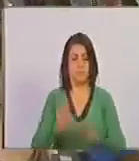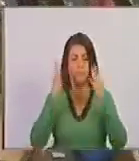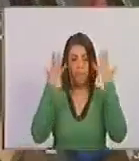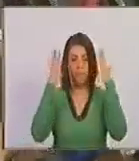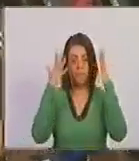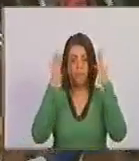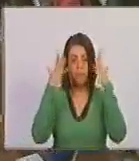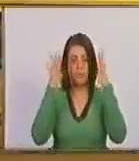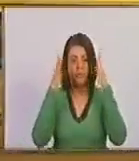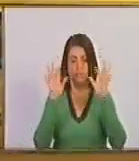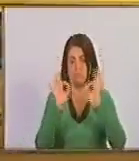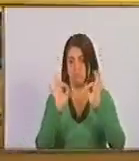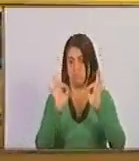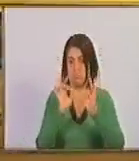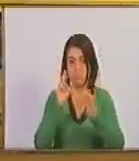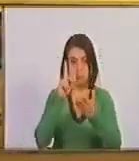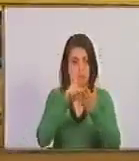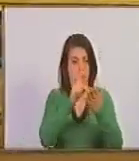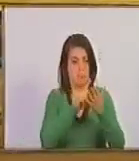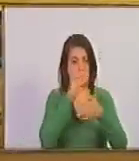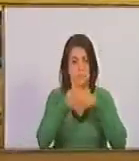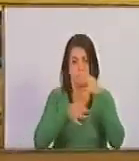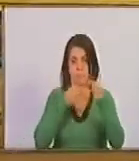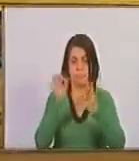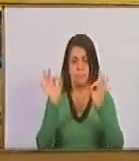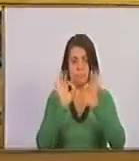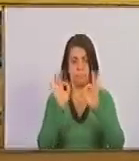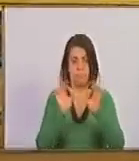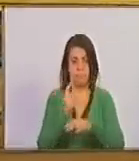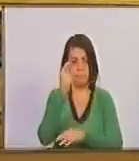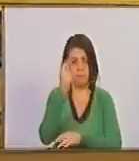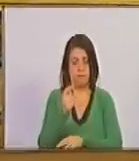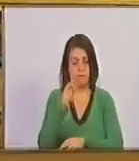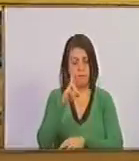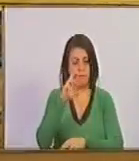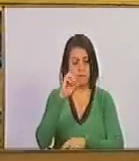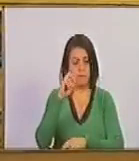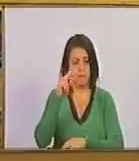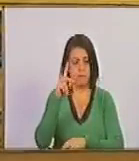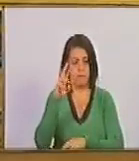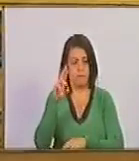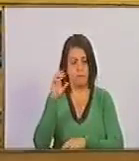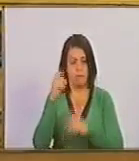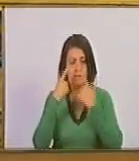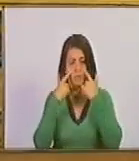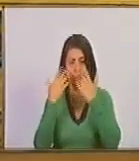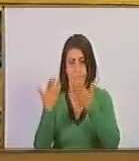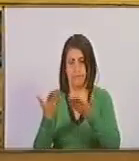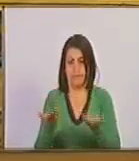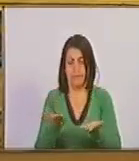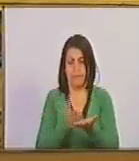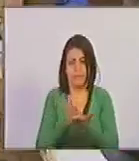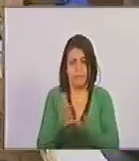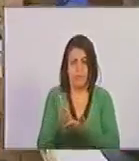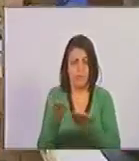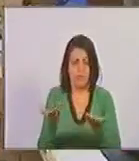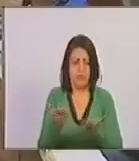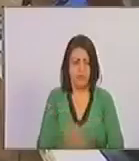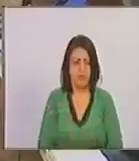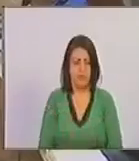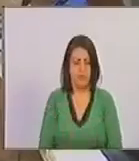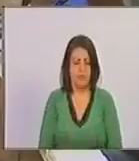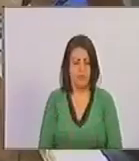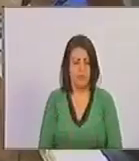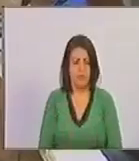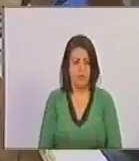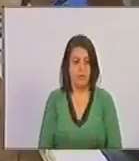Gracias, diputado. Nadie más ha notado el derecho de palabra. Diputado Rondero. ¿Vas a seguir, Iván Carlos? Solamente va a dejar constancia de nuestro